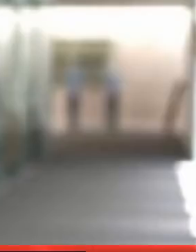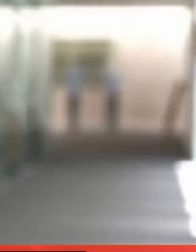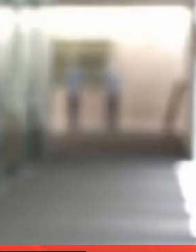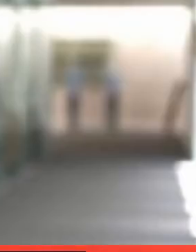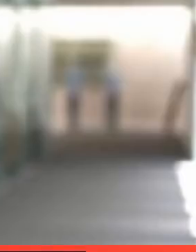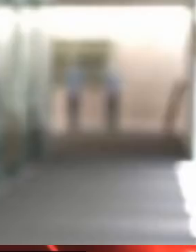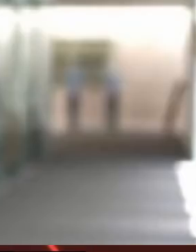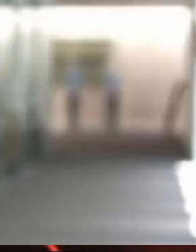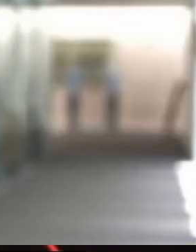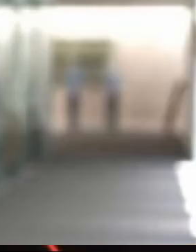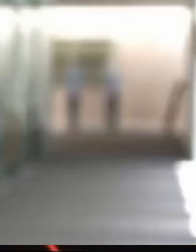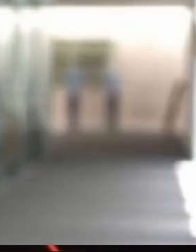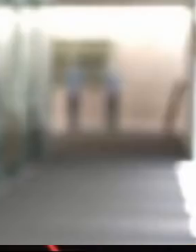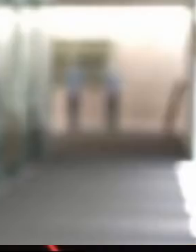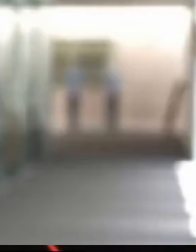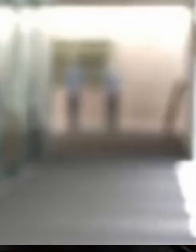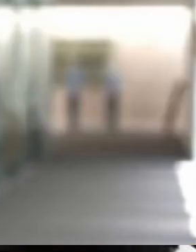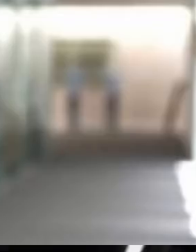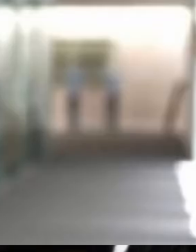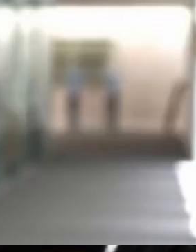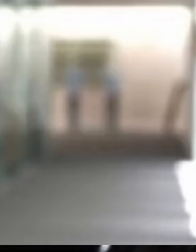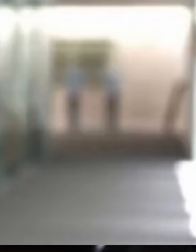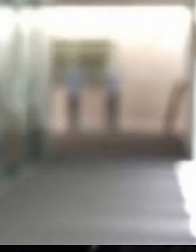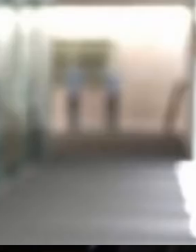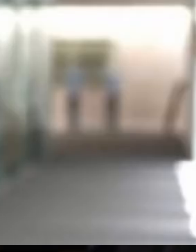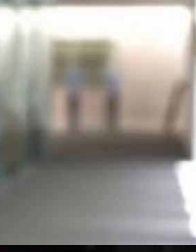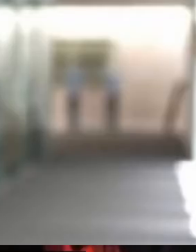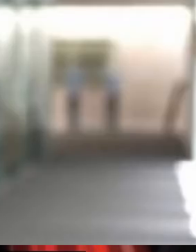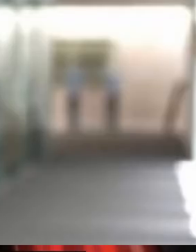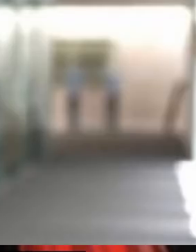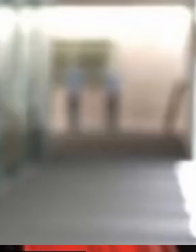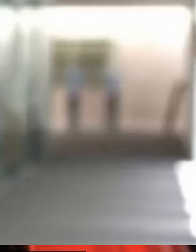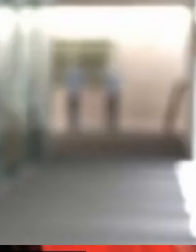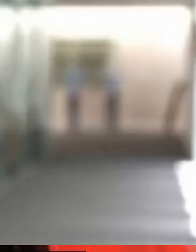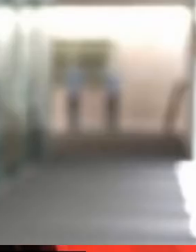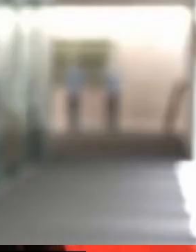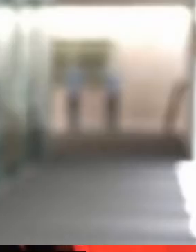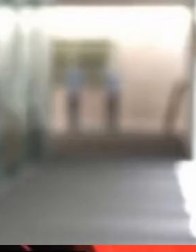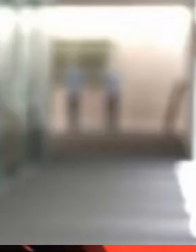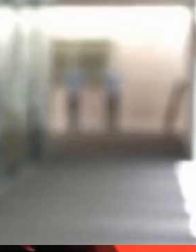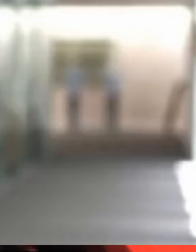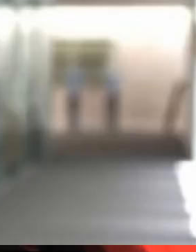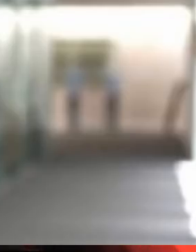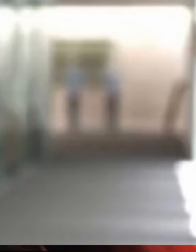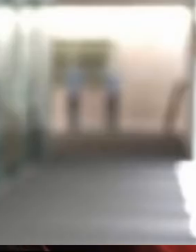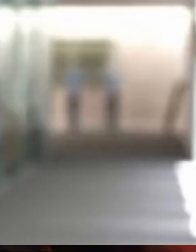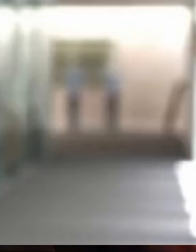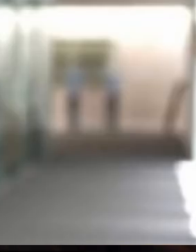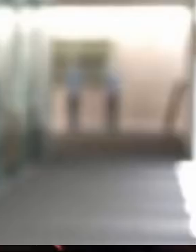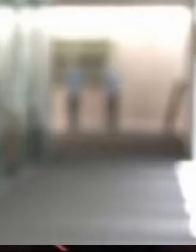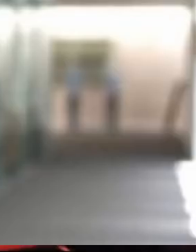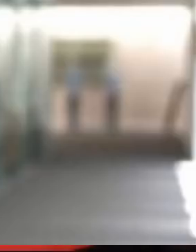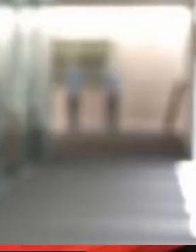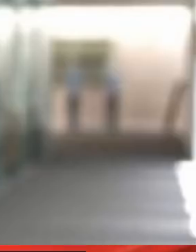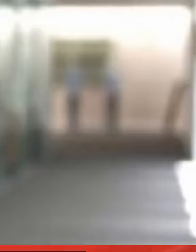alianza federalista y les dijo que en ejercicio a su soberanía le exijan al gobierno federal